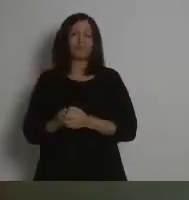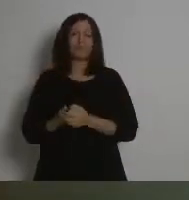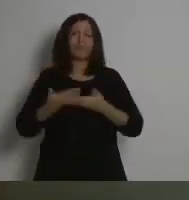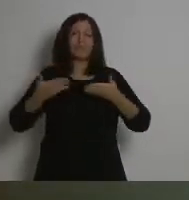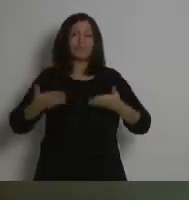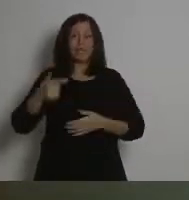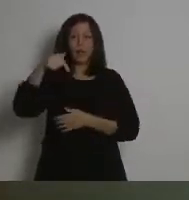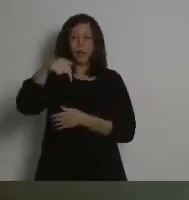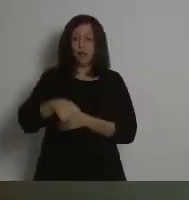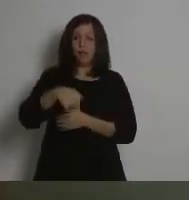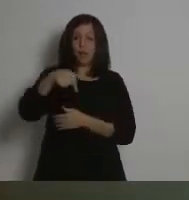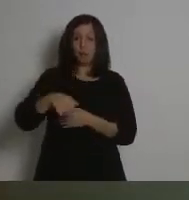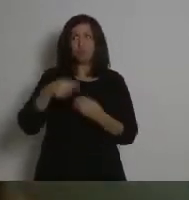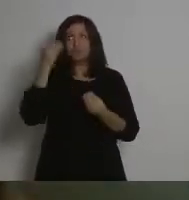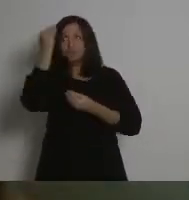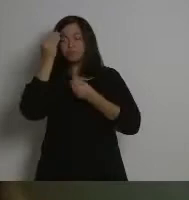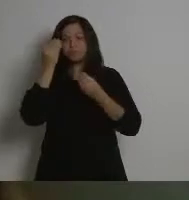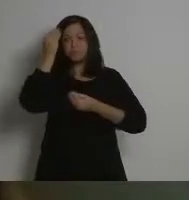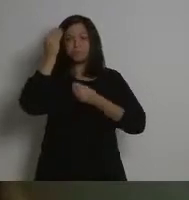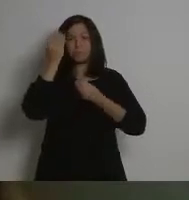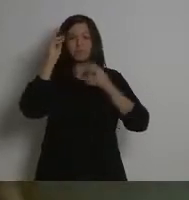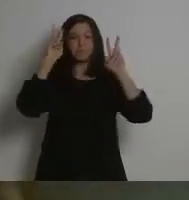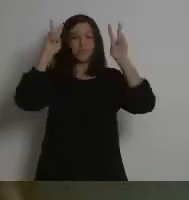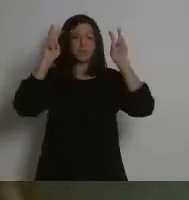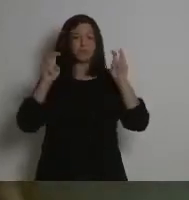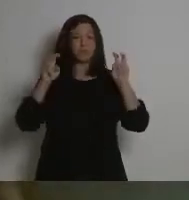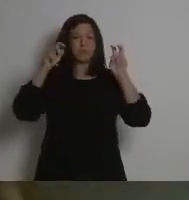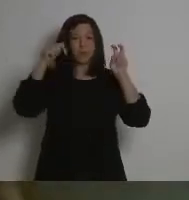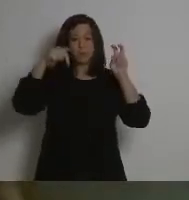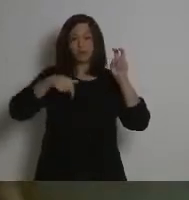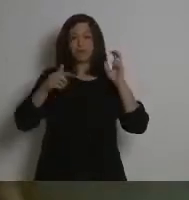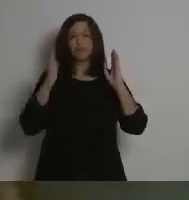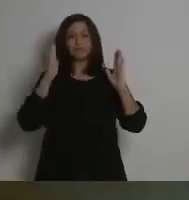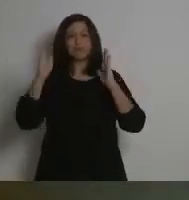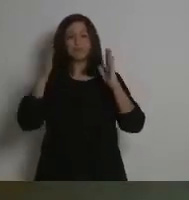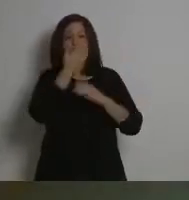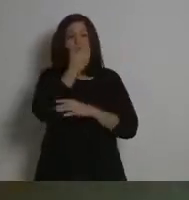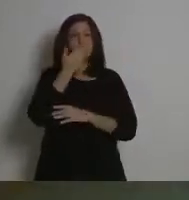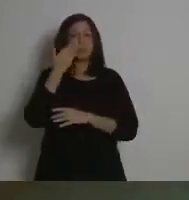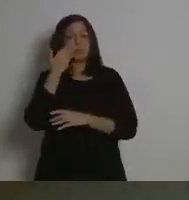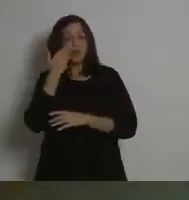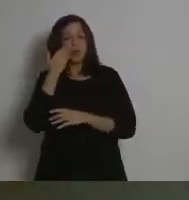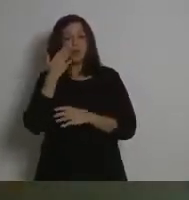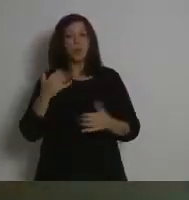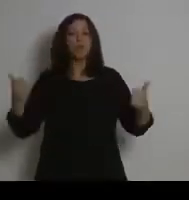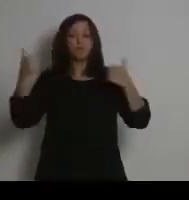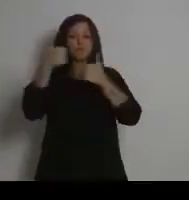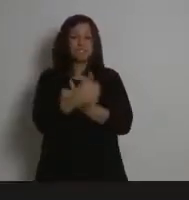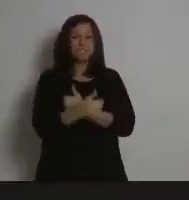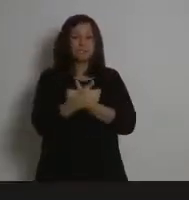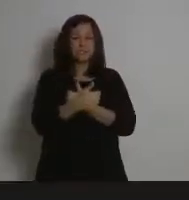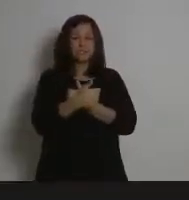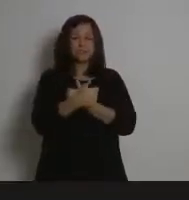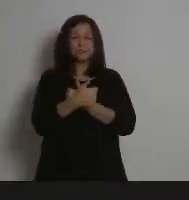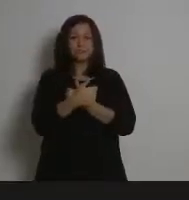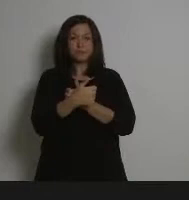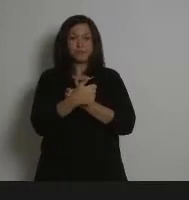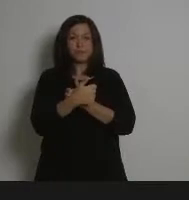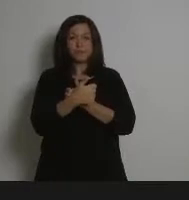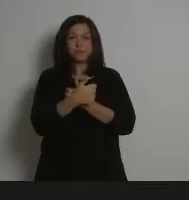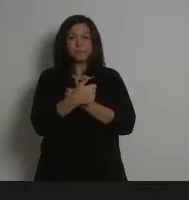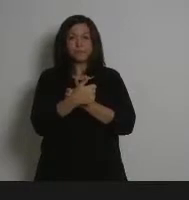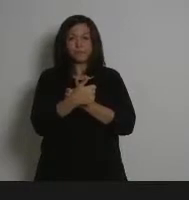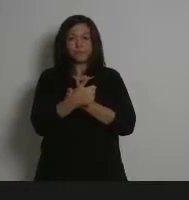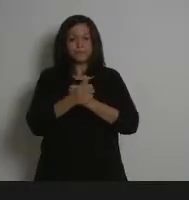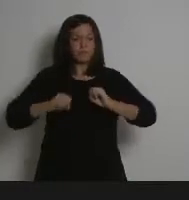Y creo que, concretamente, en la sesión de esta tarde, trataremos uno de los retos que claramente se están identificando